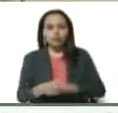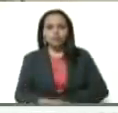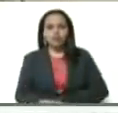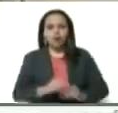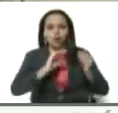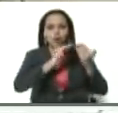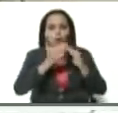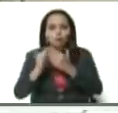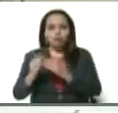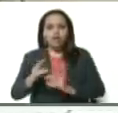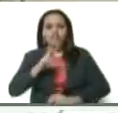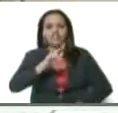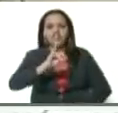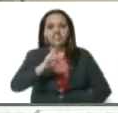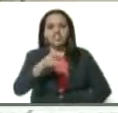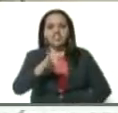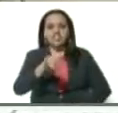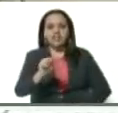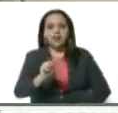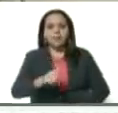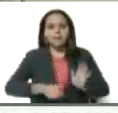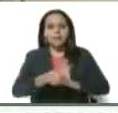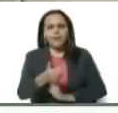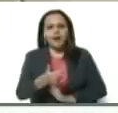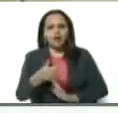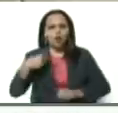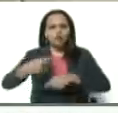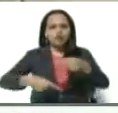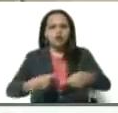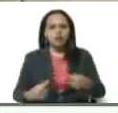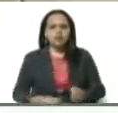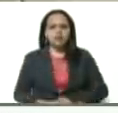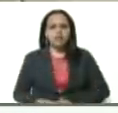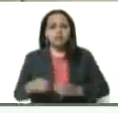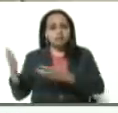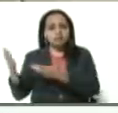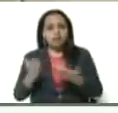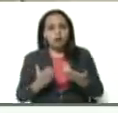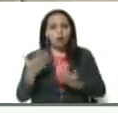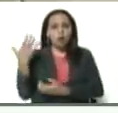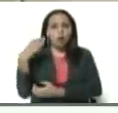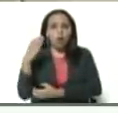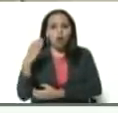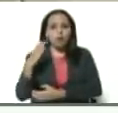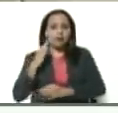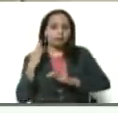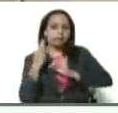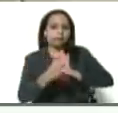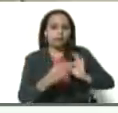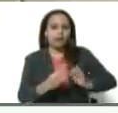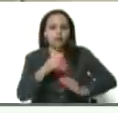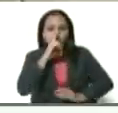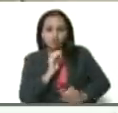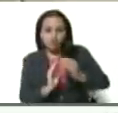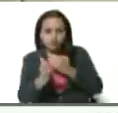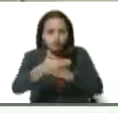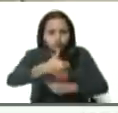comunidades. El Vigía ha sido una de las mayores víctimas del virus colombiano. Que entró por las trochas.